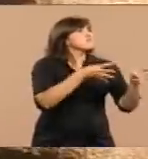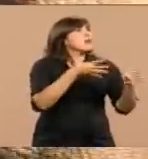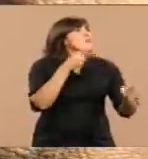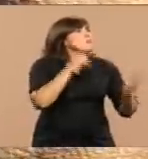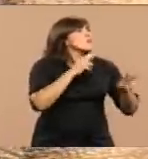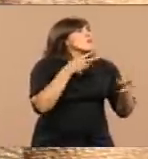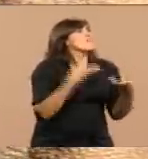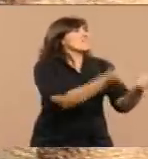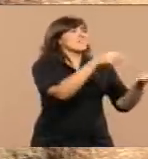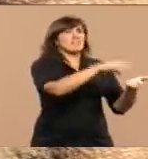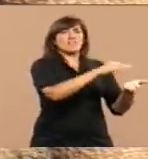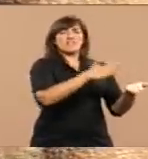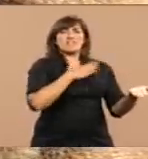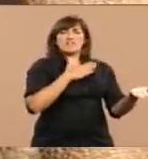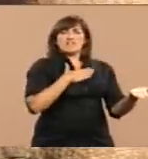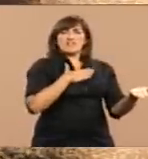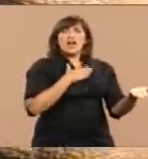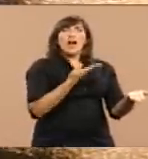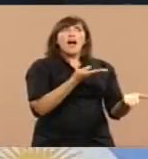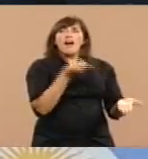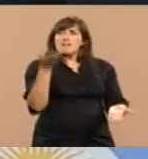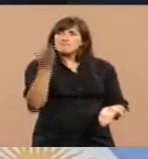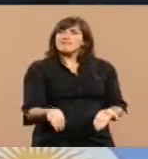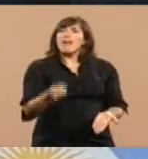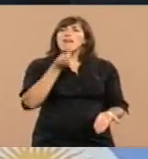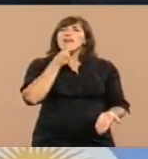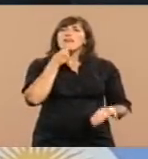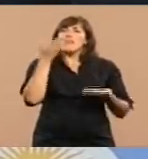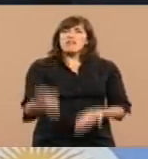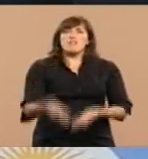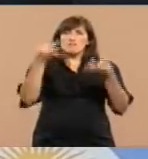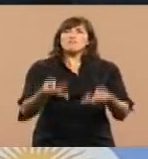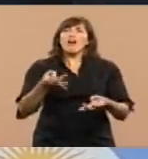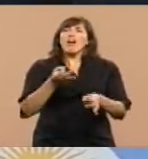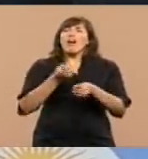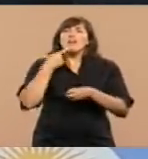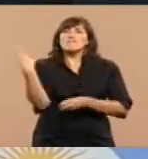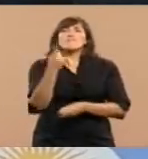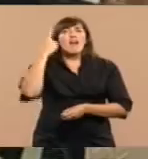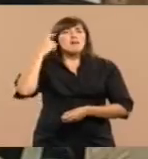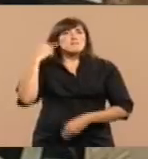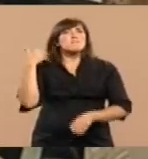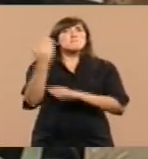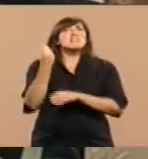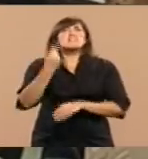porque los ejemplos enseñan más que mil discursos o mil historias.